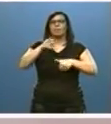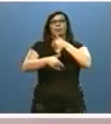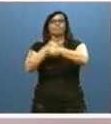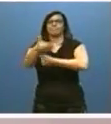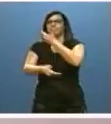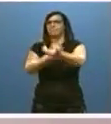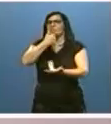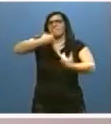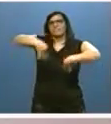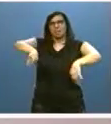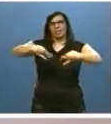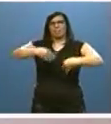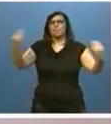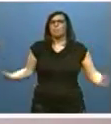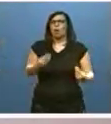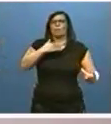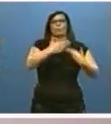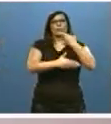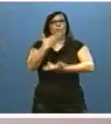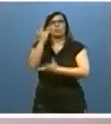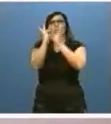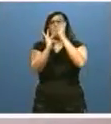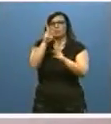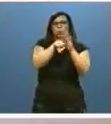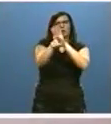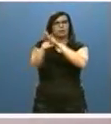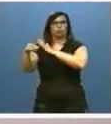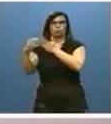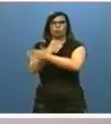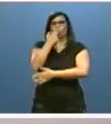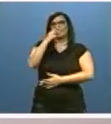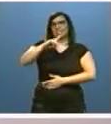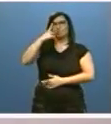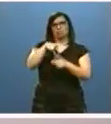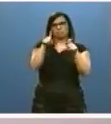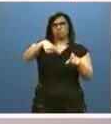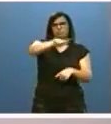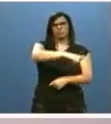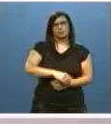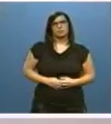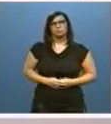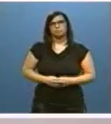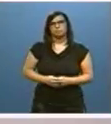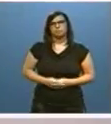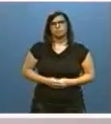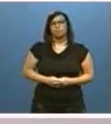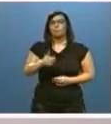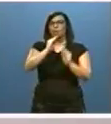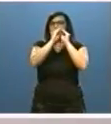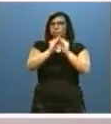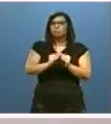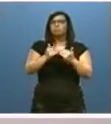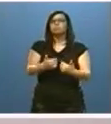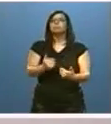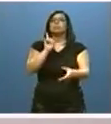cargas y plazos y mejorar los procedimientos administrativos de mayor interés empresarial. En su desarrollo están participando las